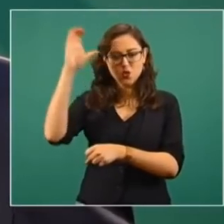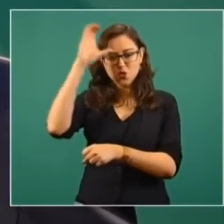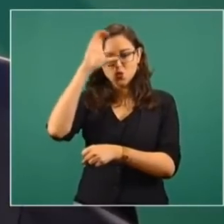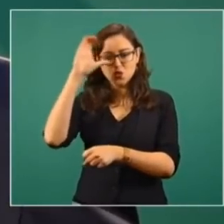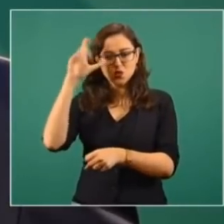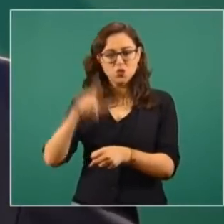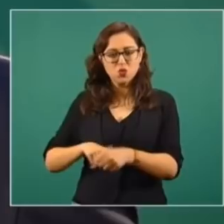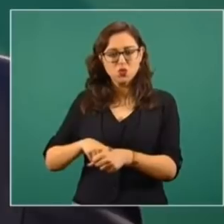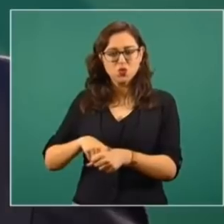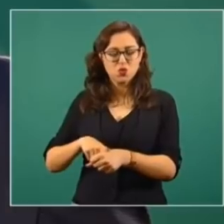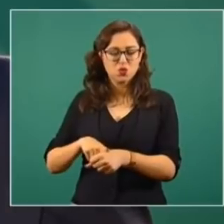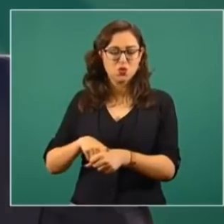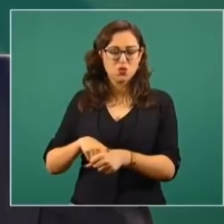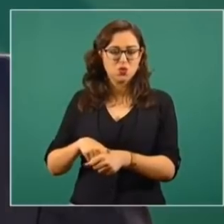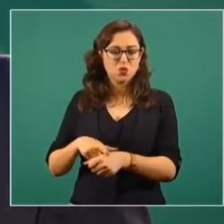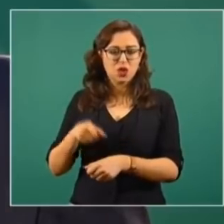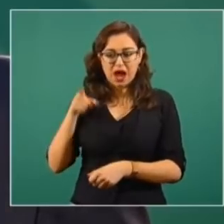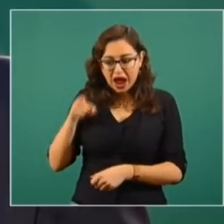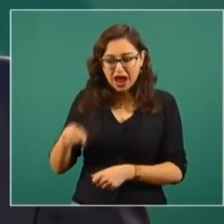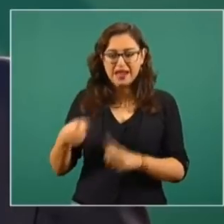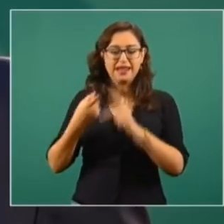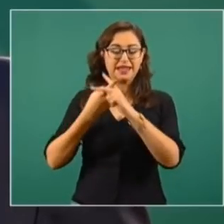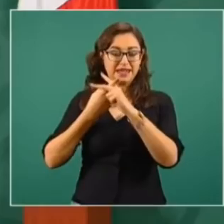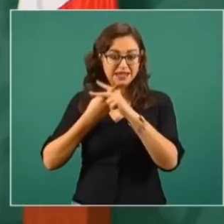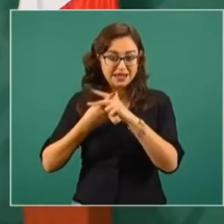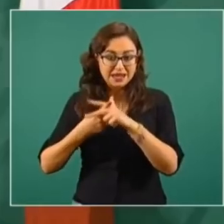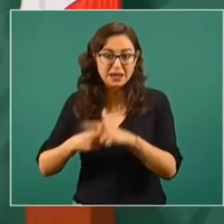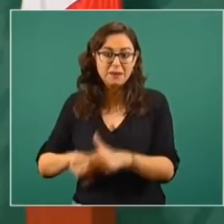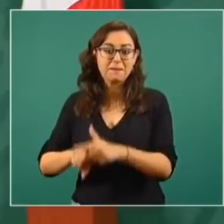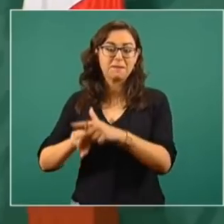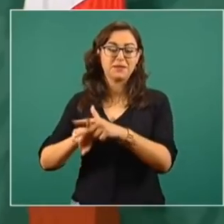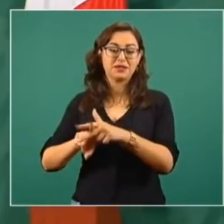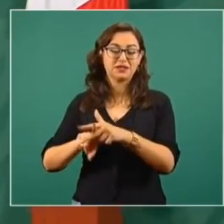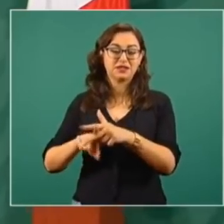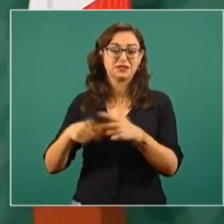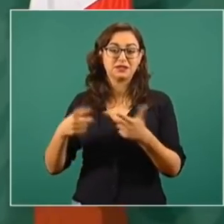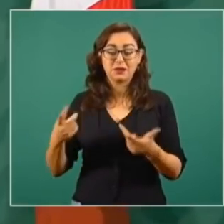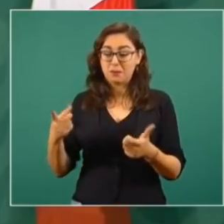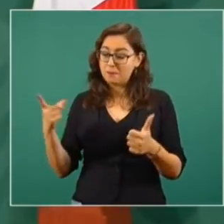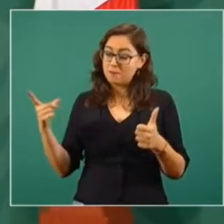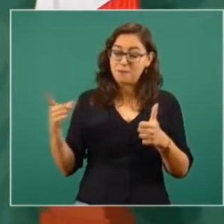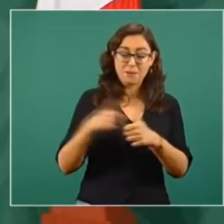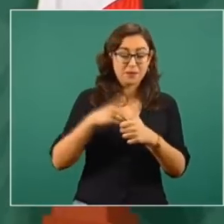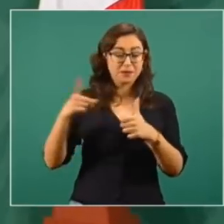es donde floreció la cultura olmeca, la cultura madre,